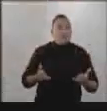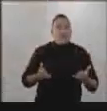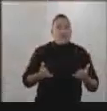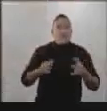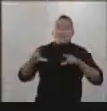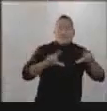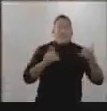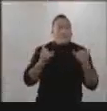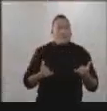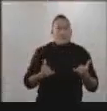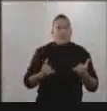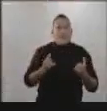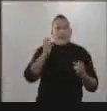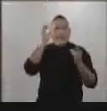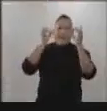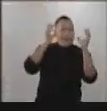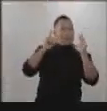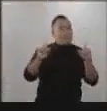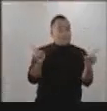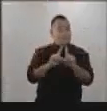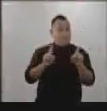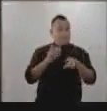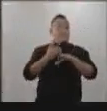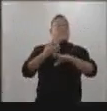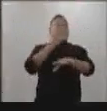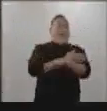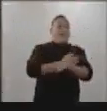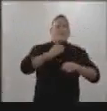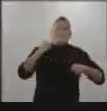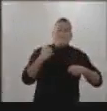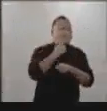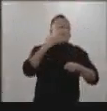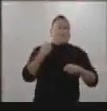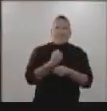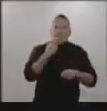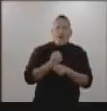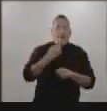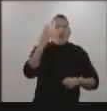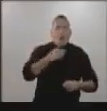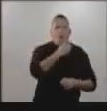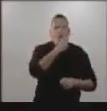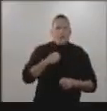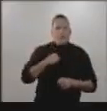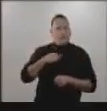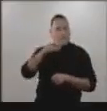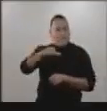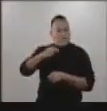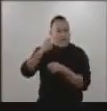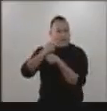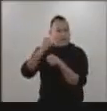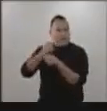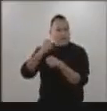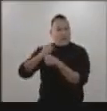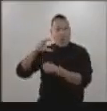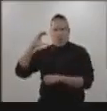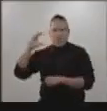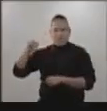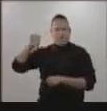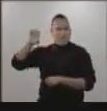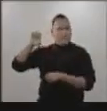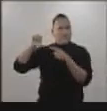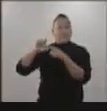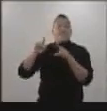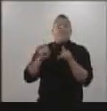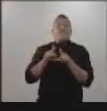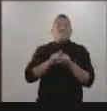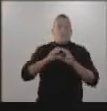Que todo esté listo para estas elecciones no es producto del azar, sino del trabajo comprometido de las